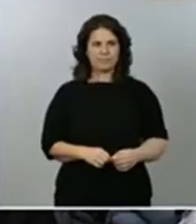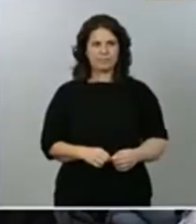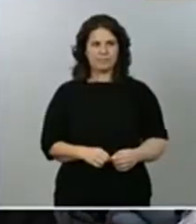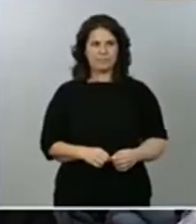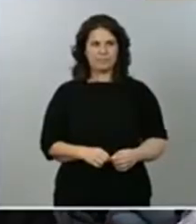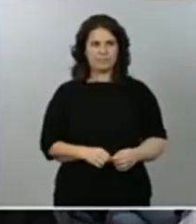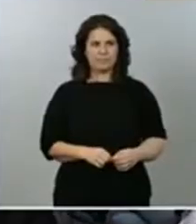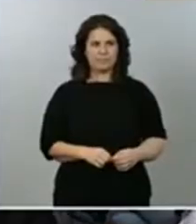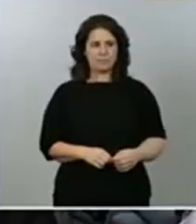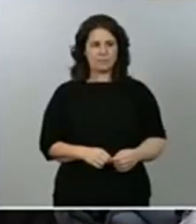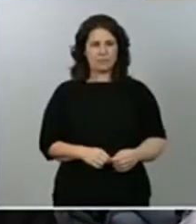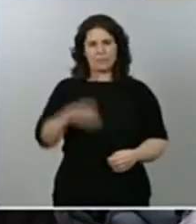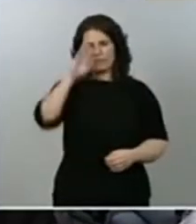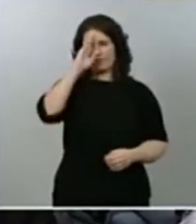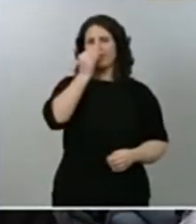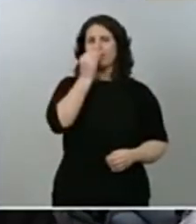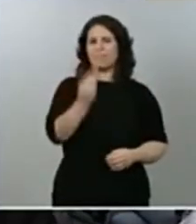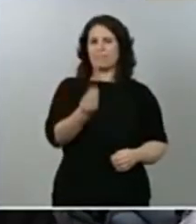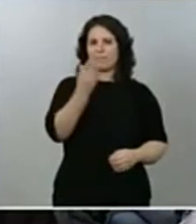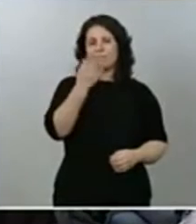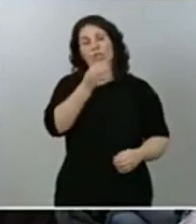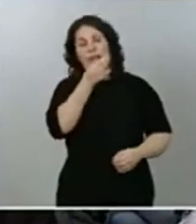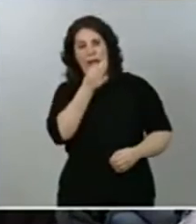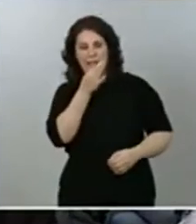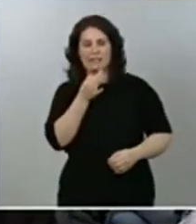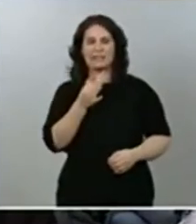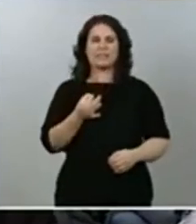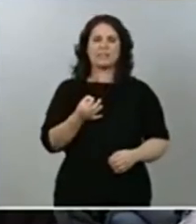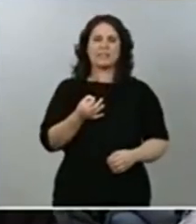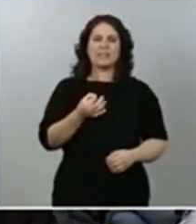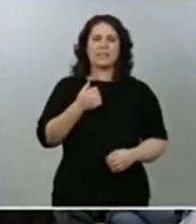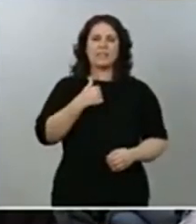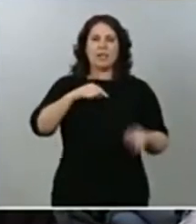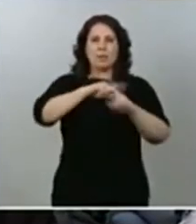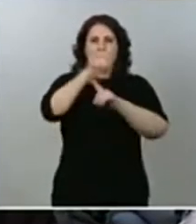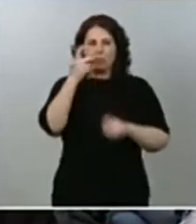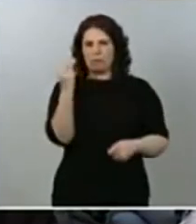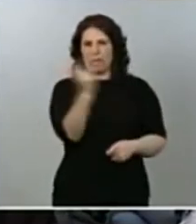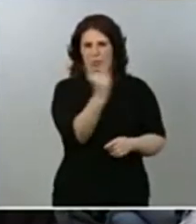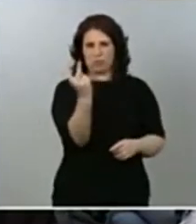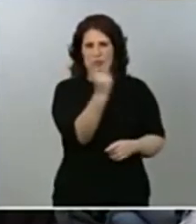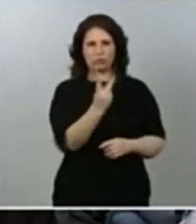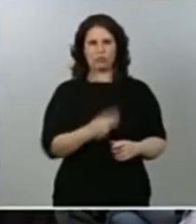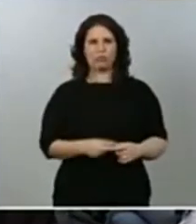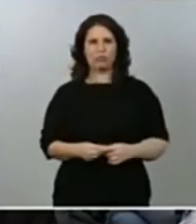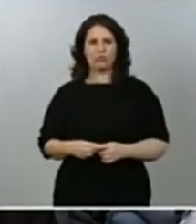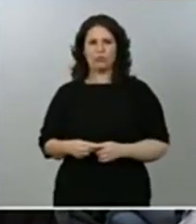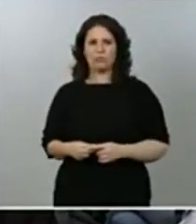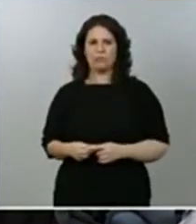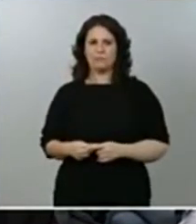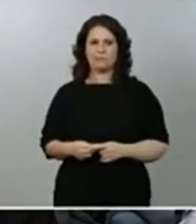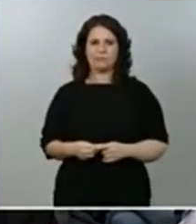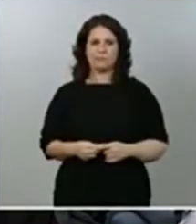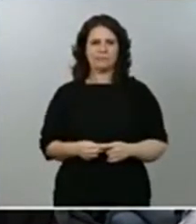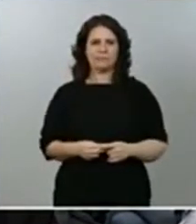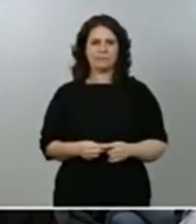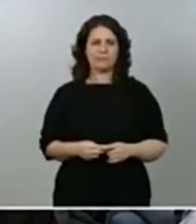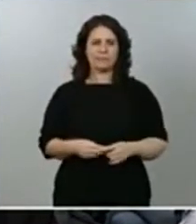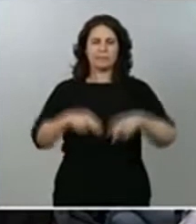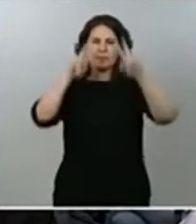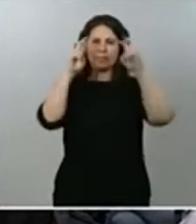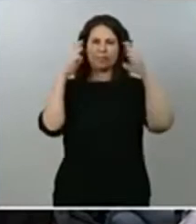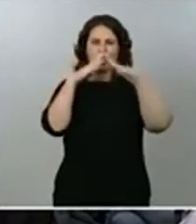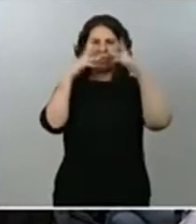Hola, buenos días o buenas tardes, ministros. Tenía preguntas para los dos. Respecto al tema del confinamiento y de los